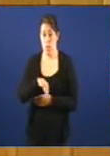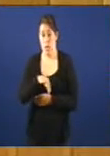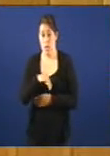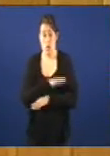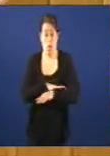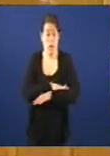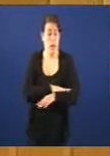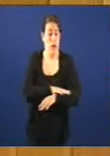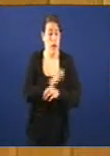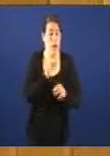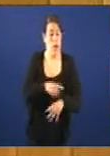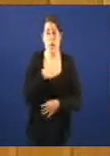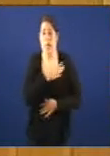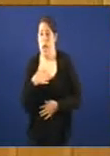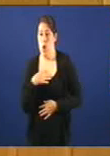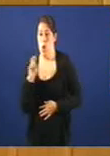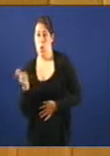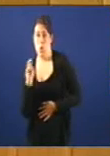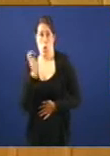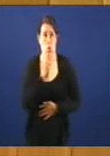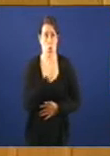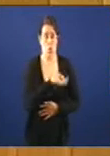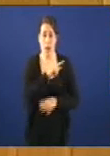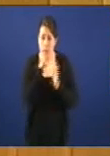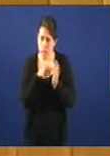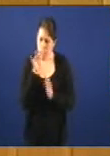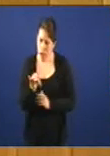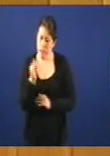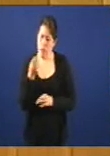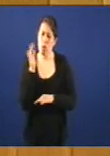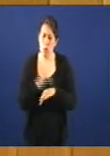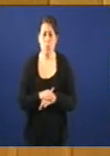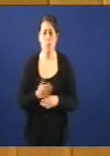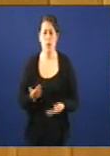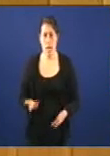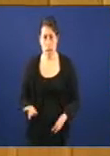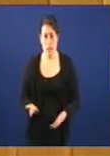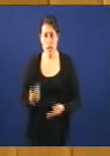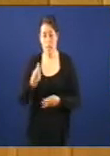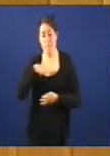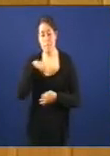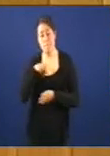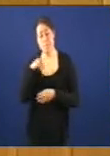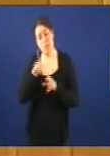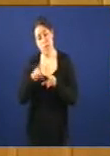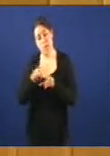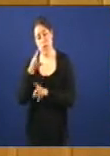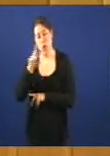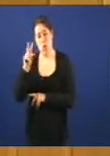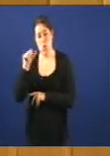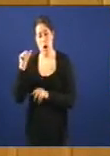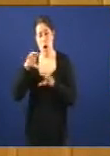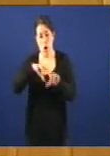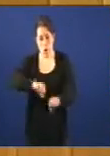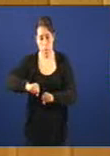forza de ahora quero isto ahora quero outro hai unha legalidade e hai que cumplir unha legalidade a empresa Cuca comprou unha